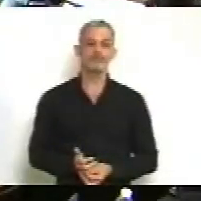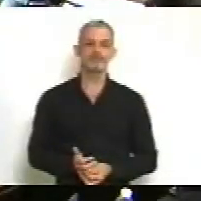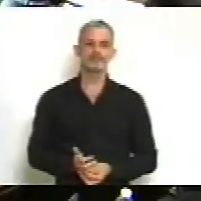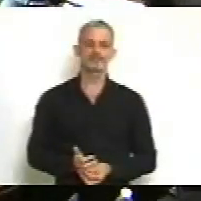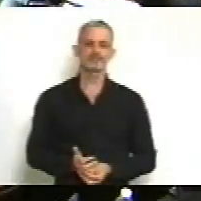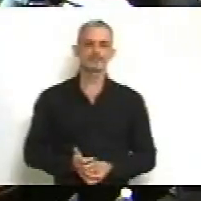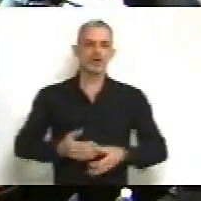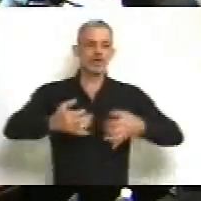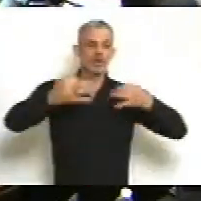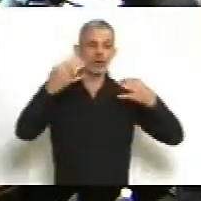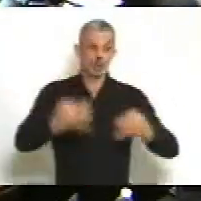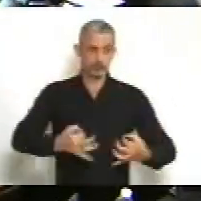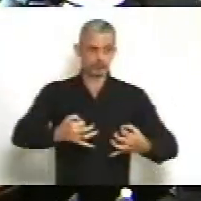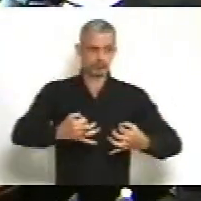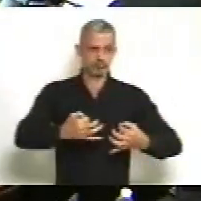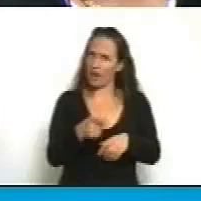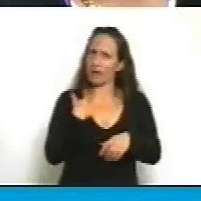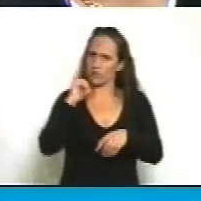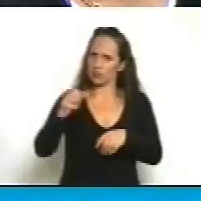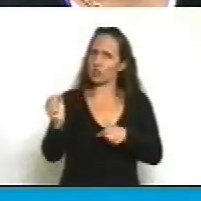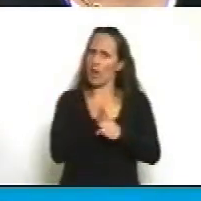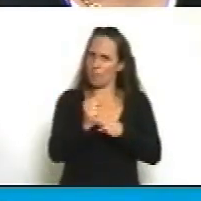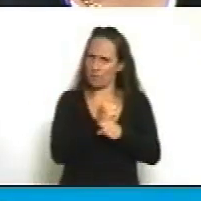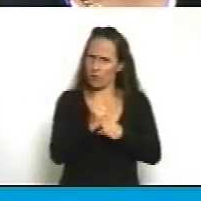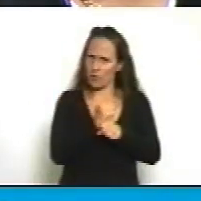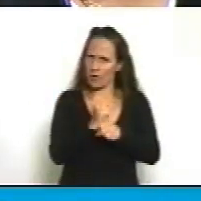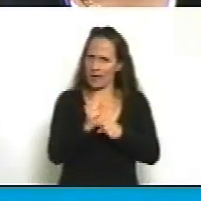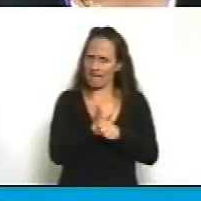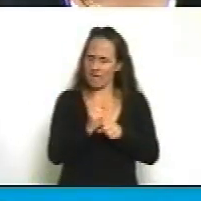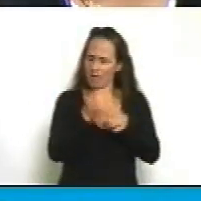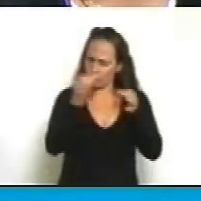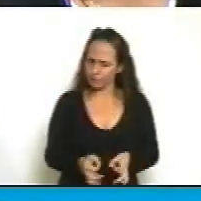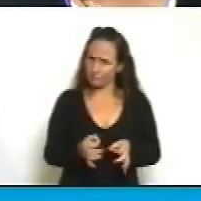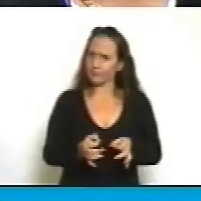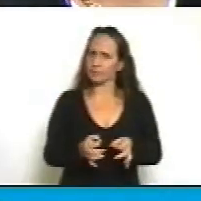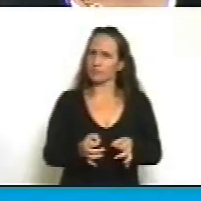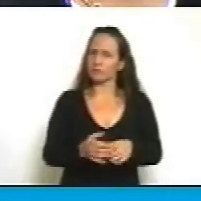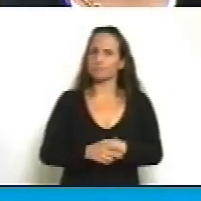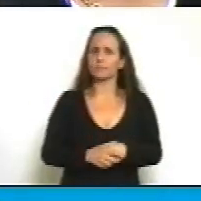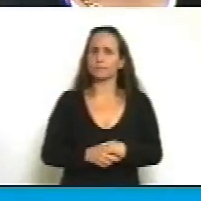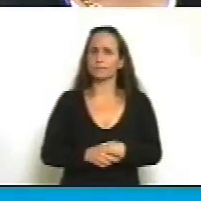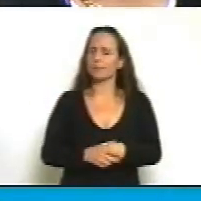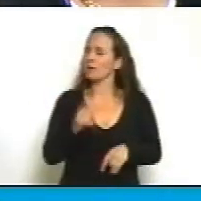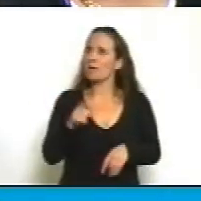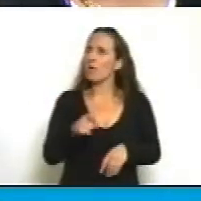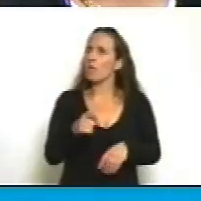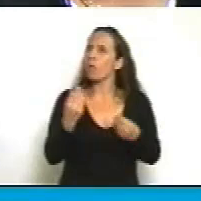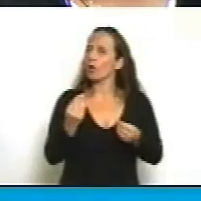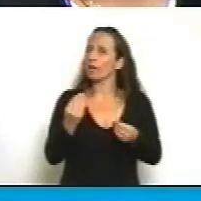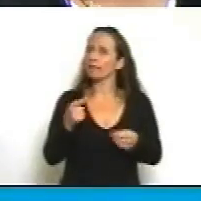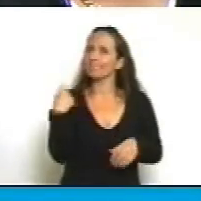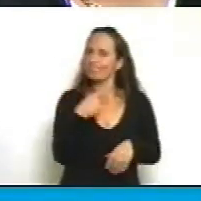acompañar la sanción definitiva, sobre todo pensando